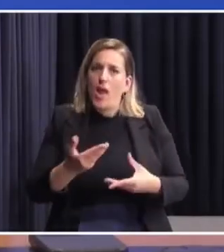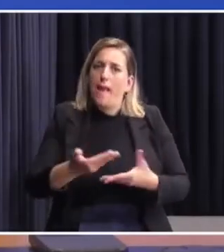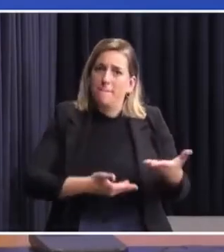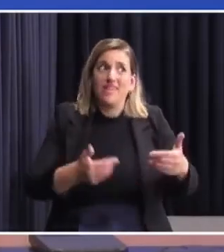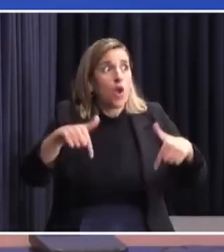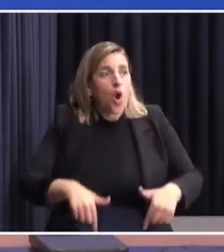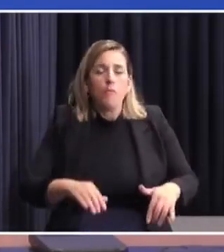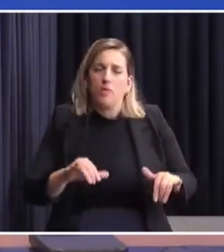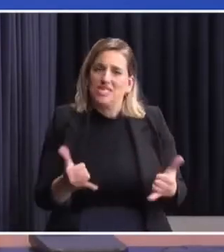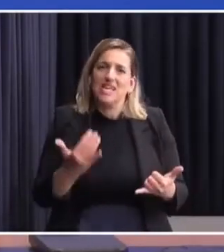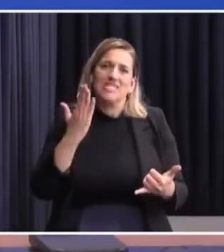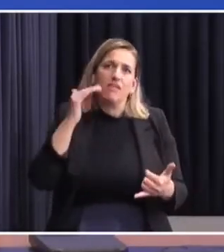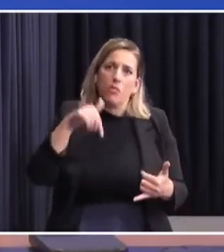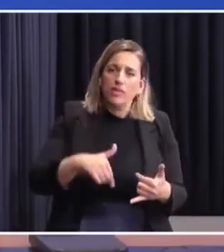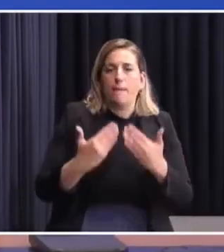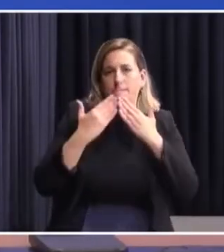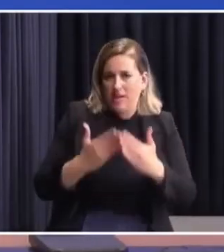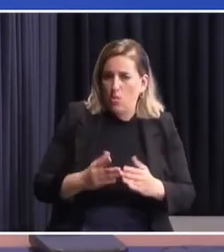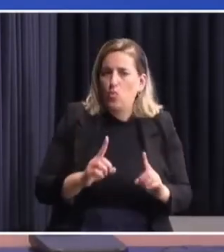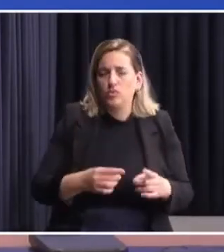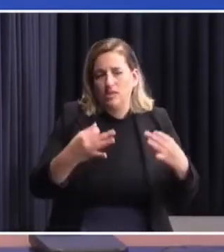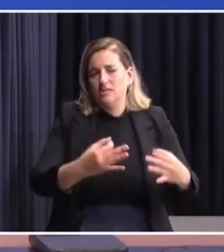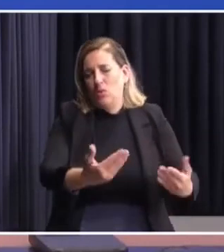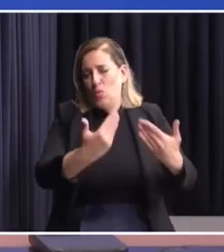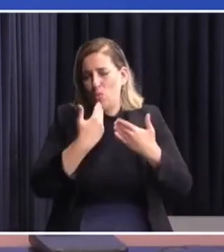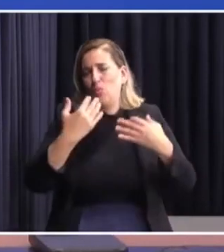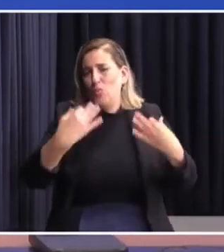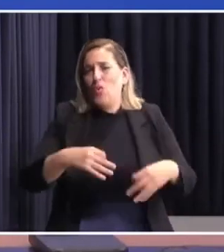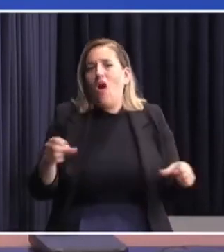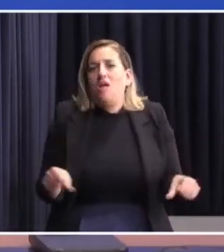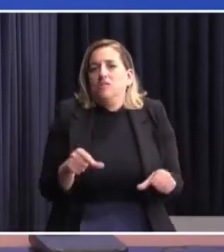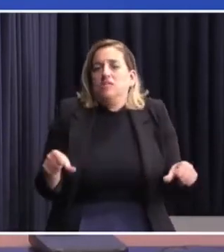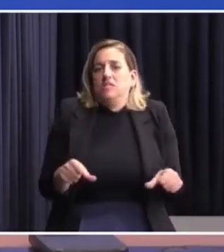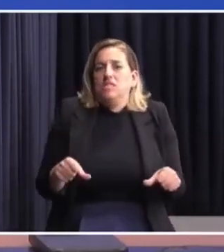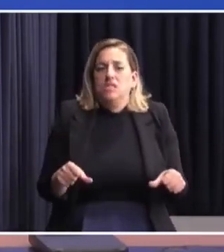Hoy, porque supuse que esta pregunta era una de las que me podían hacer,